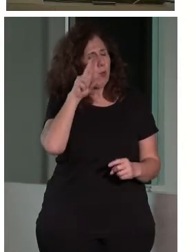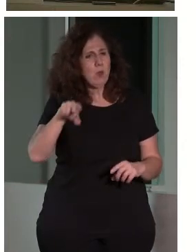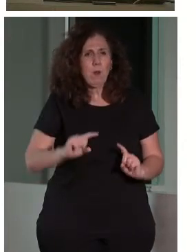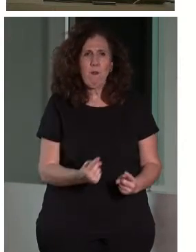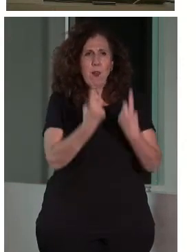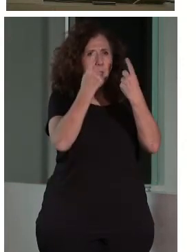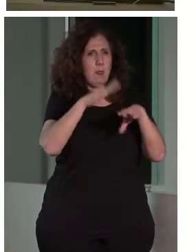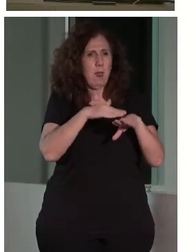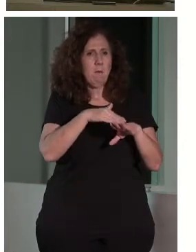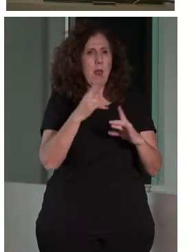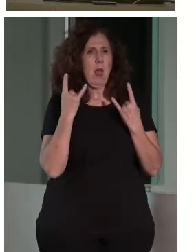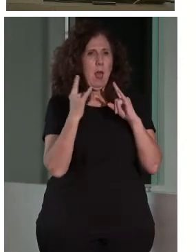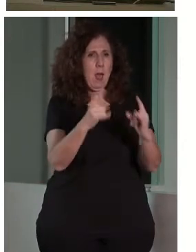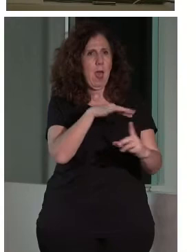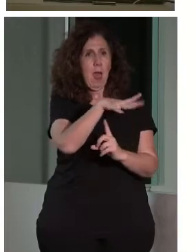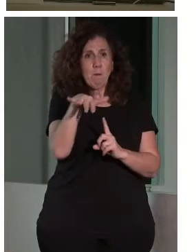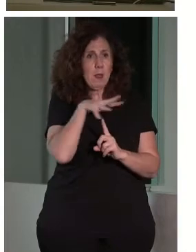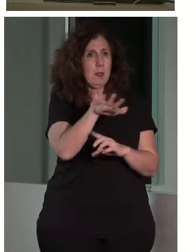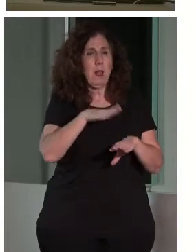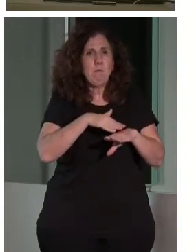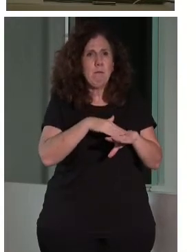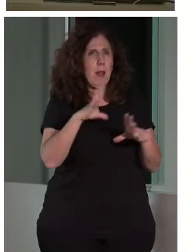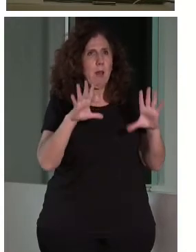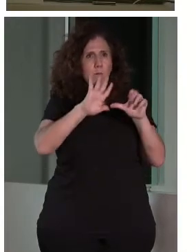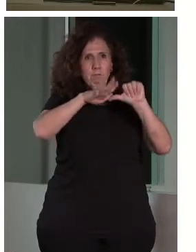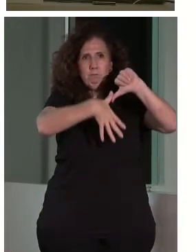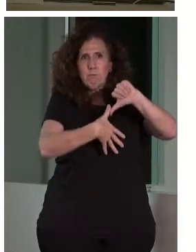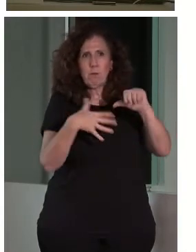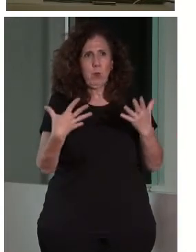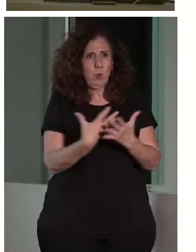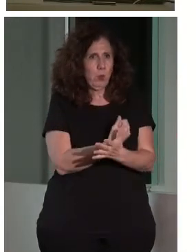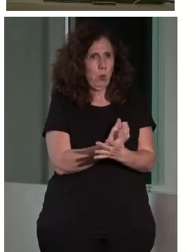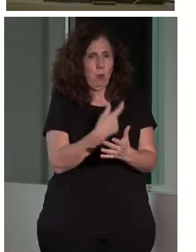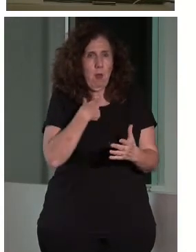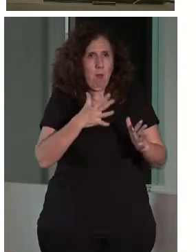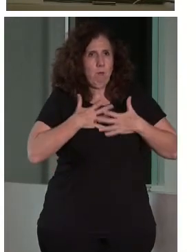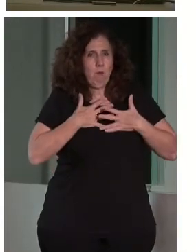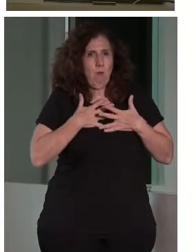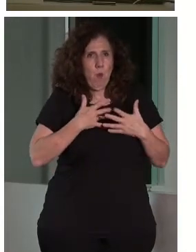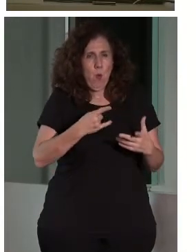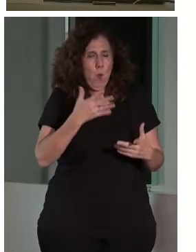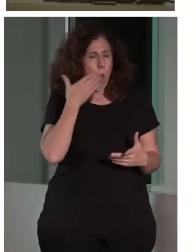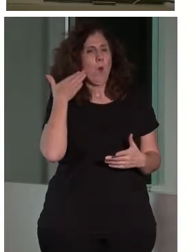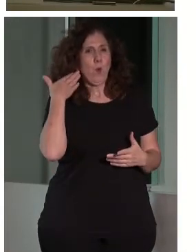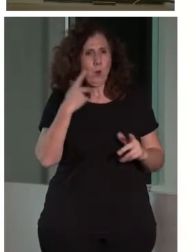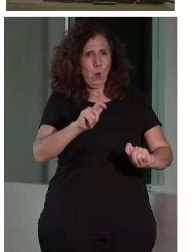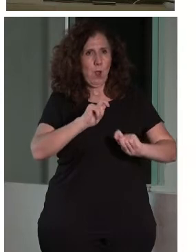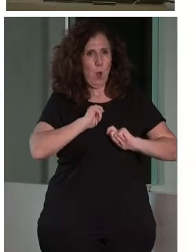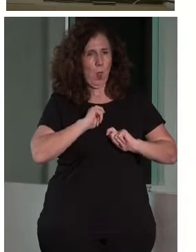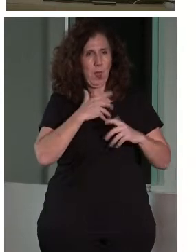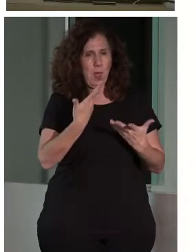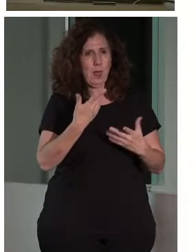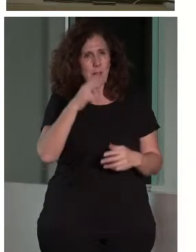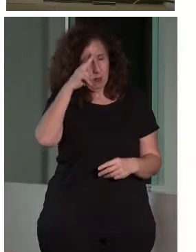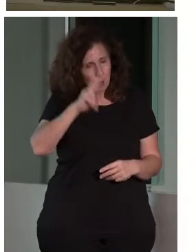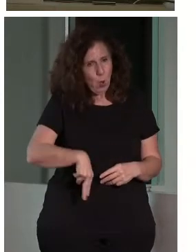y de gestión del ámbito iberoamericano, lo cual para nosotros fue totalmente inesperado y un orgullo absoluto. Y el